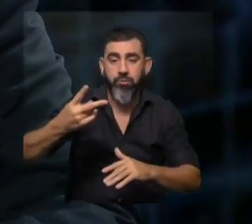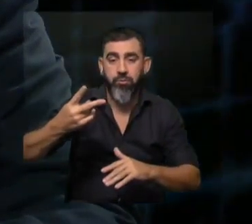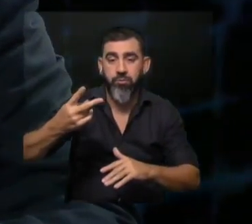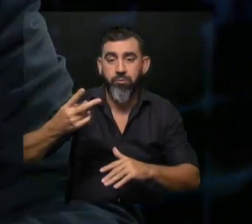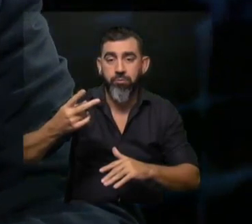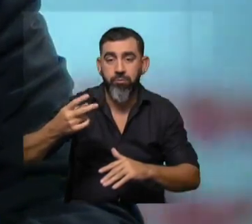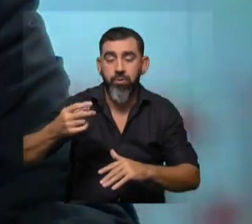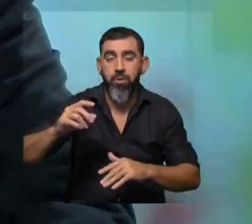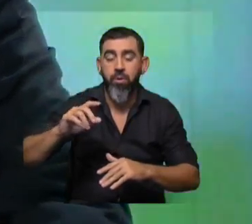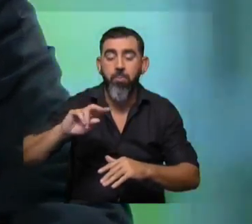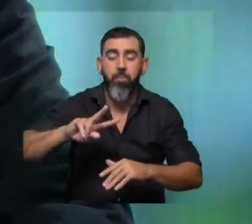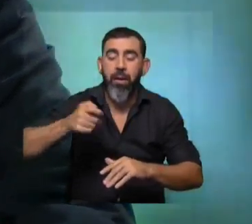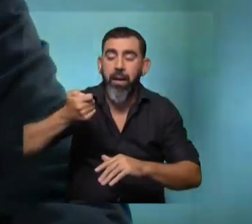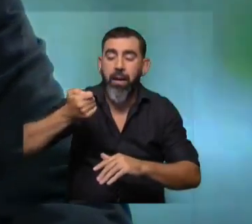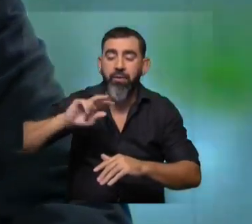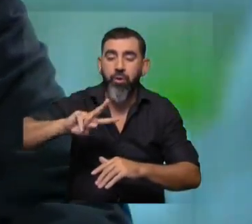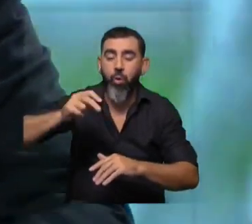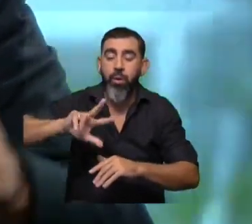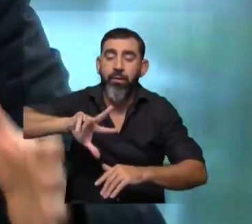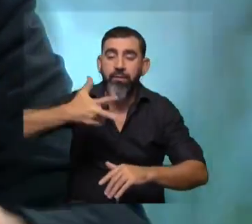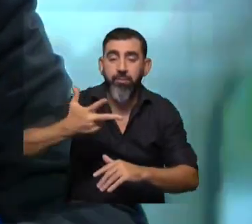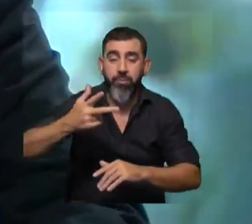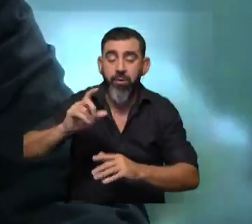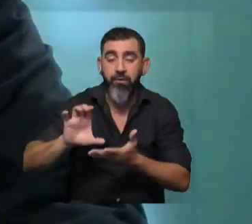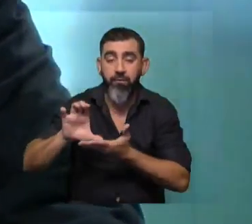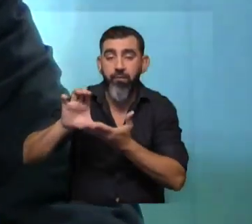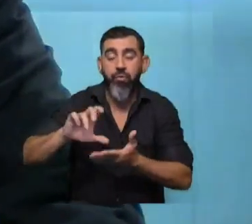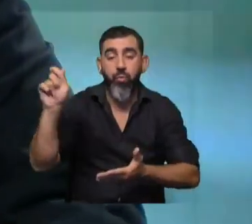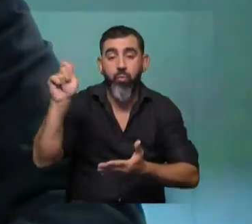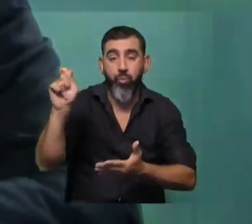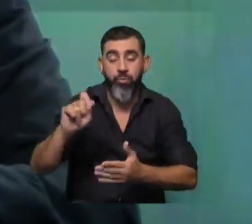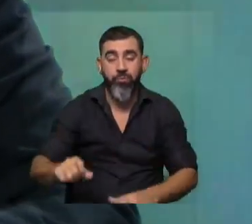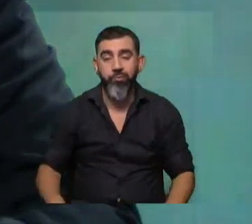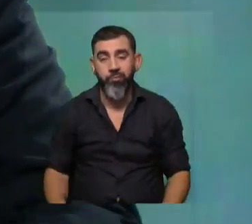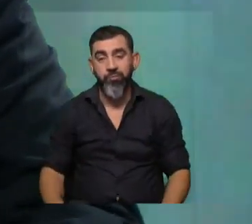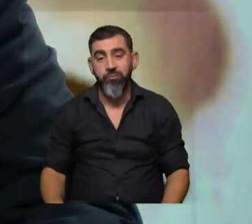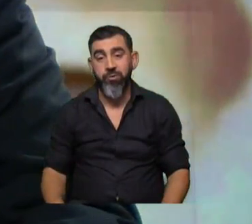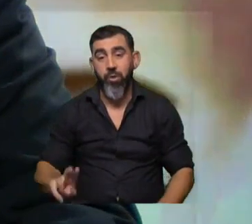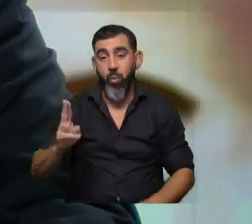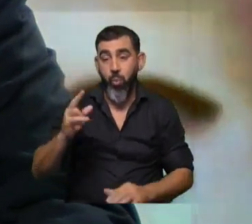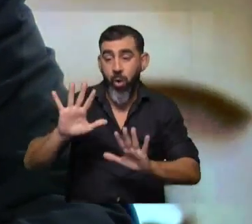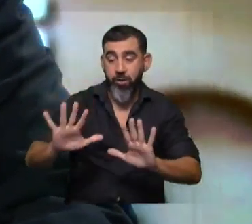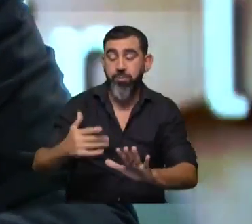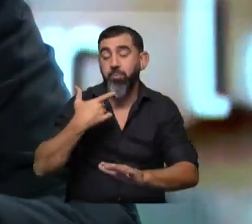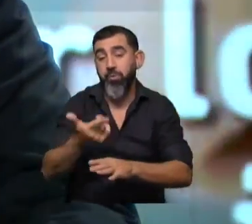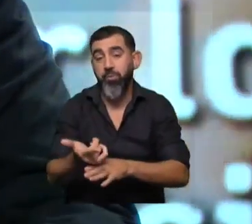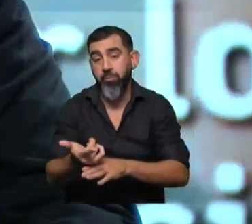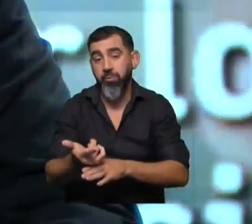es más de una vez o duplica o triplica la inversión del sector público si en Uruguay pasara eso estaríamos